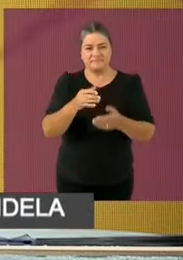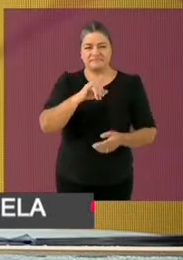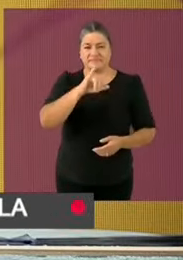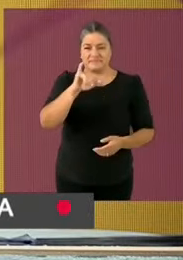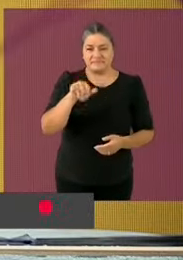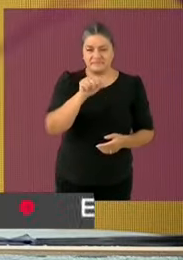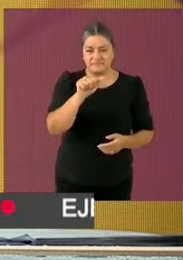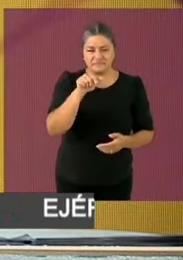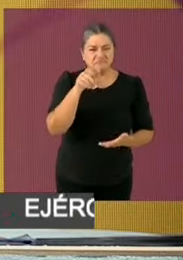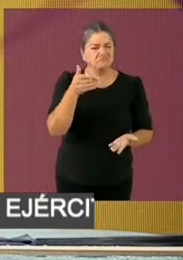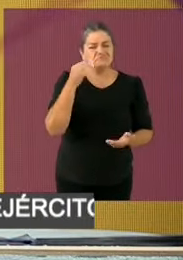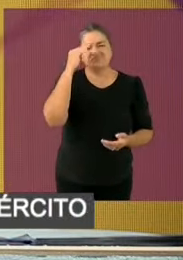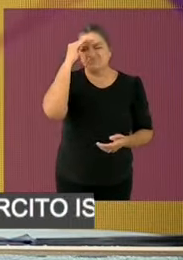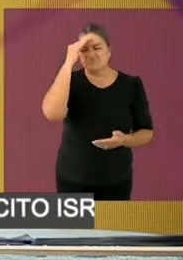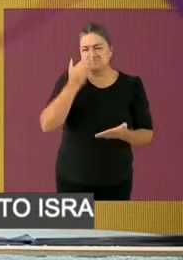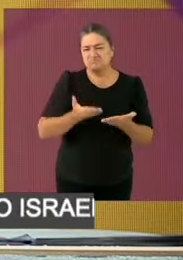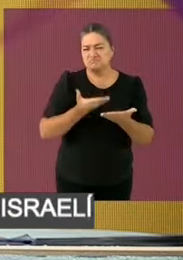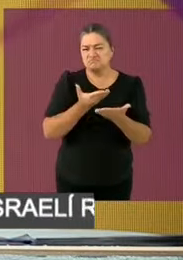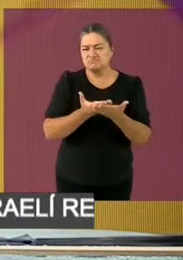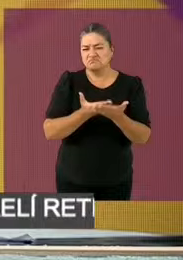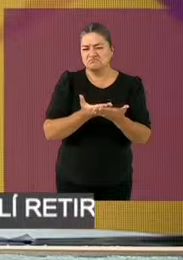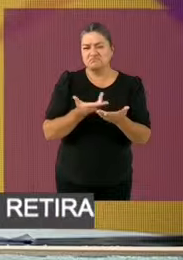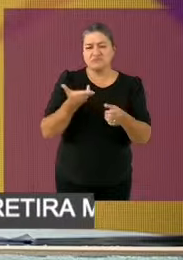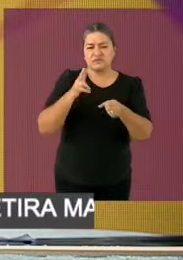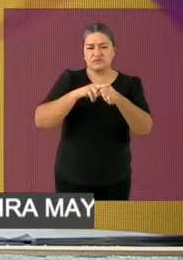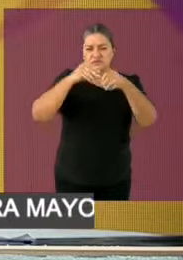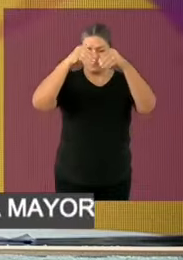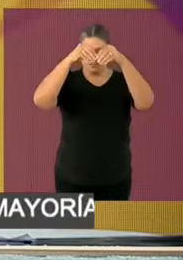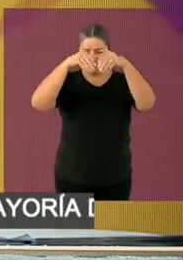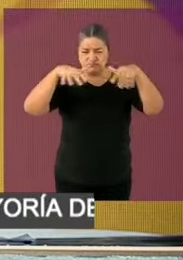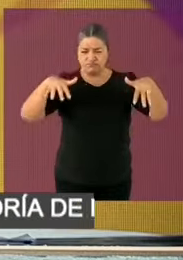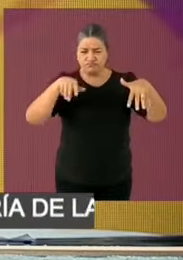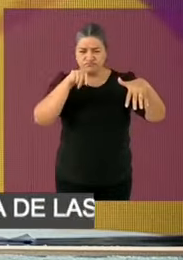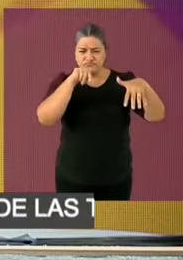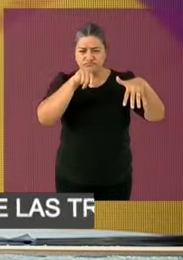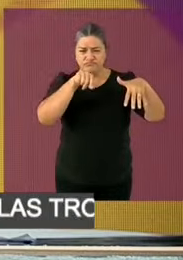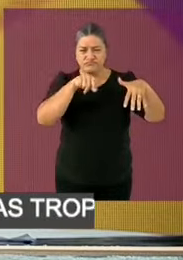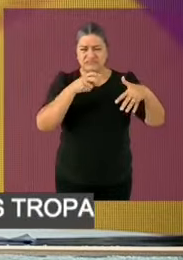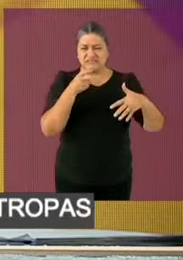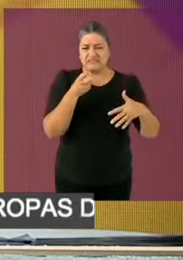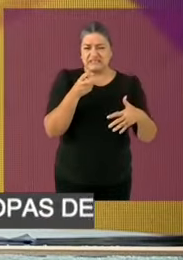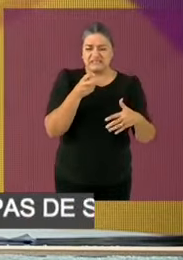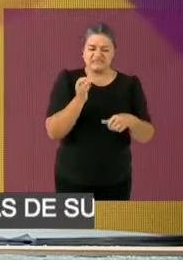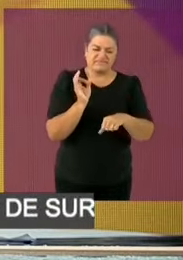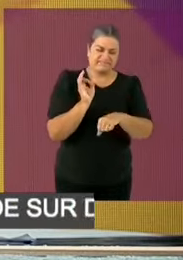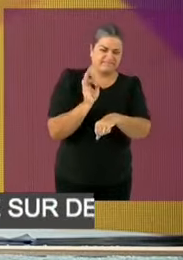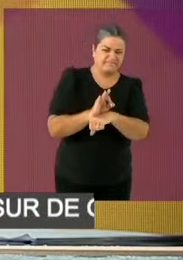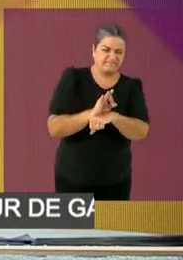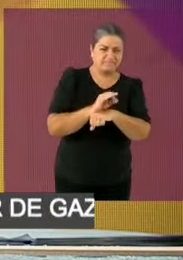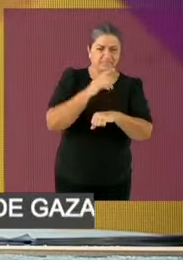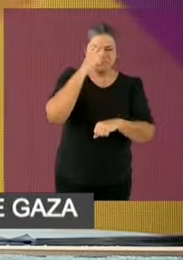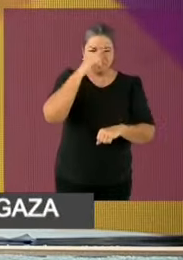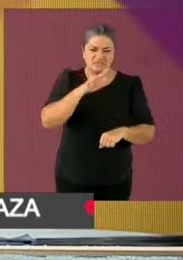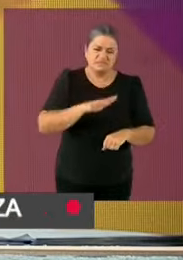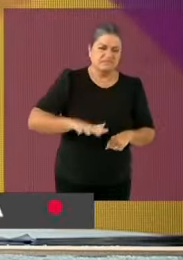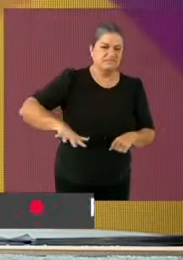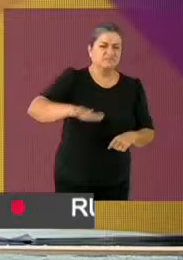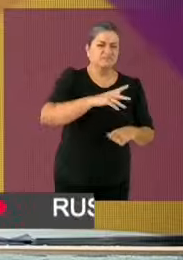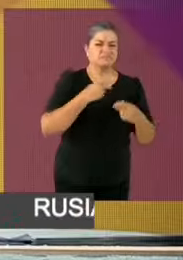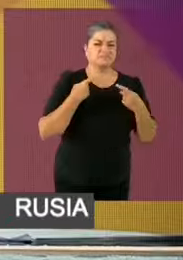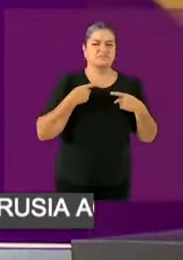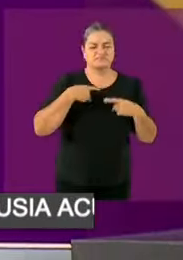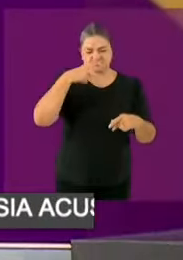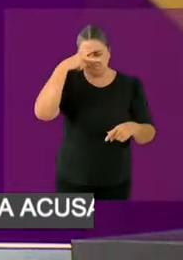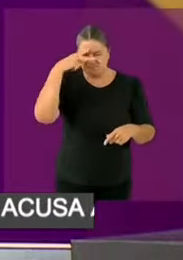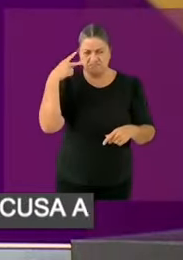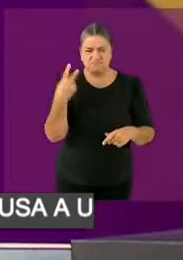Salud Nacional? Y asegurar el acceso equitativo a servicios de salud para todos los mexicanos. ¿Y cómo piensa financiar e implementar este